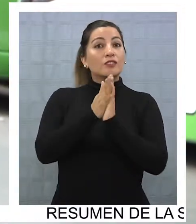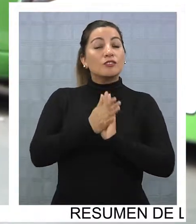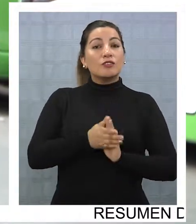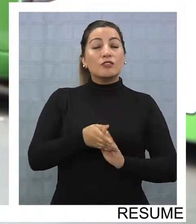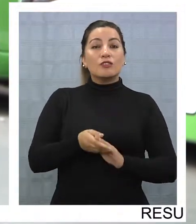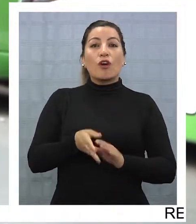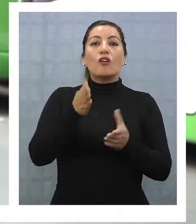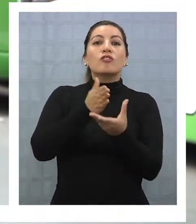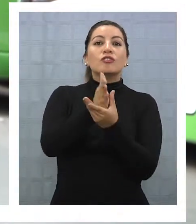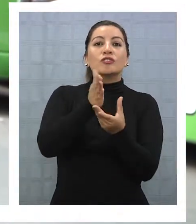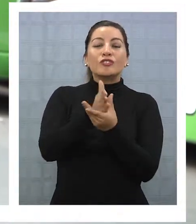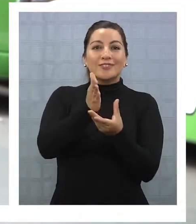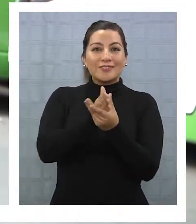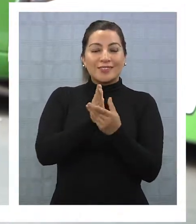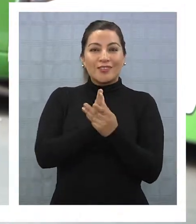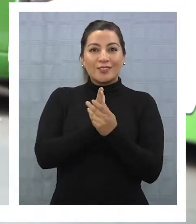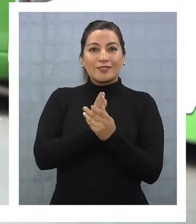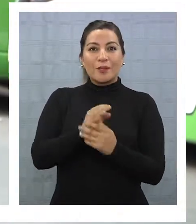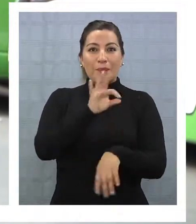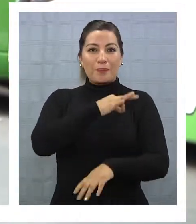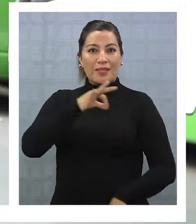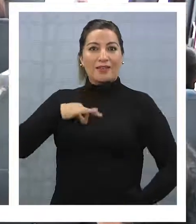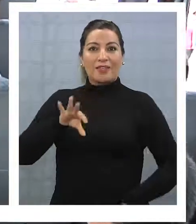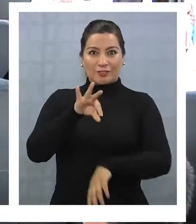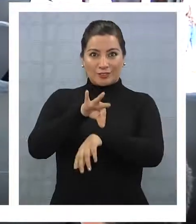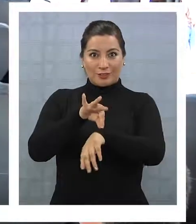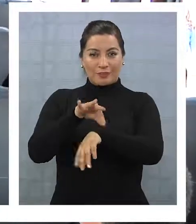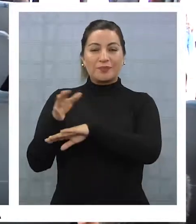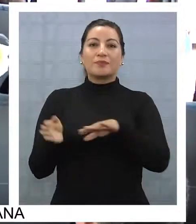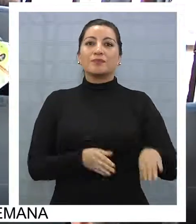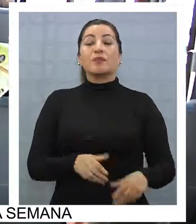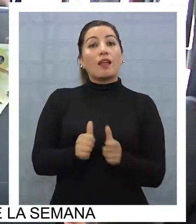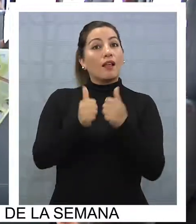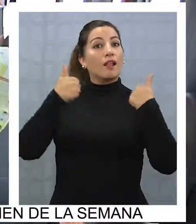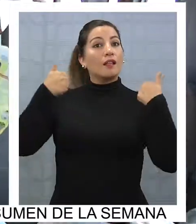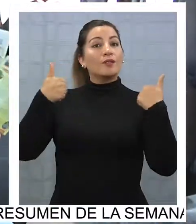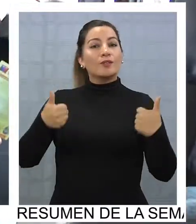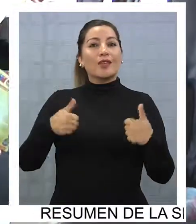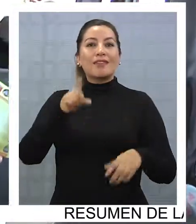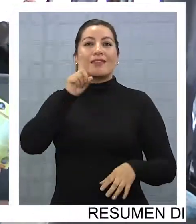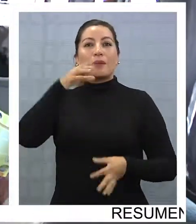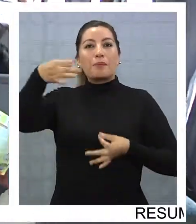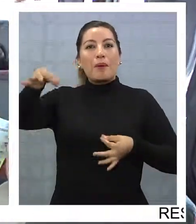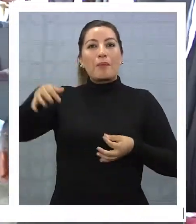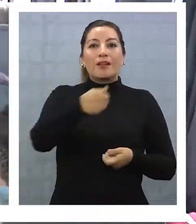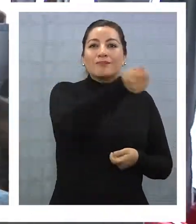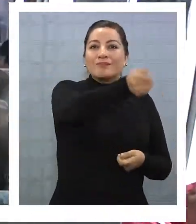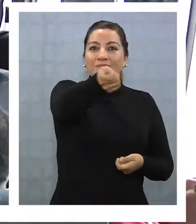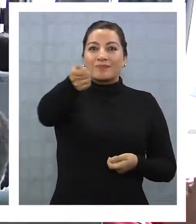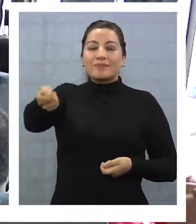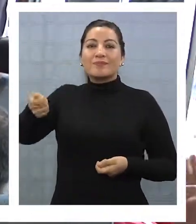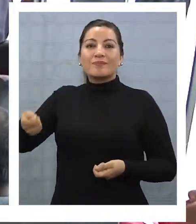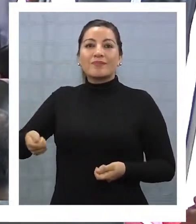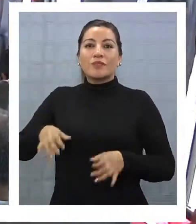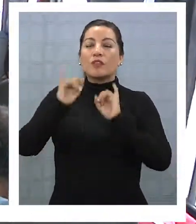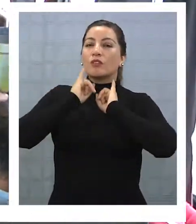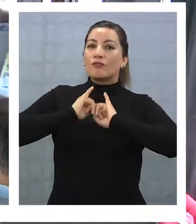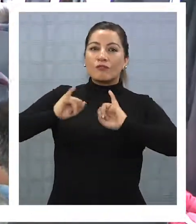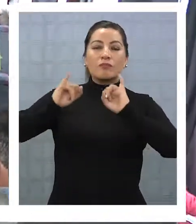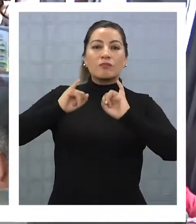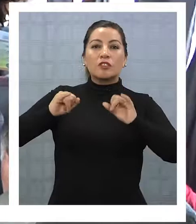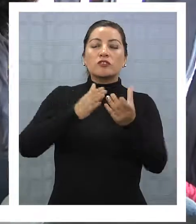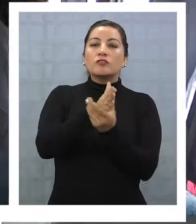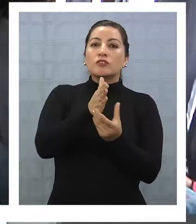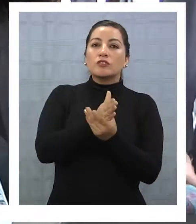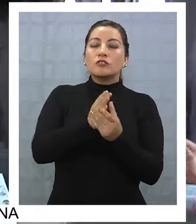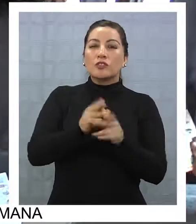recomendaciones que ha hecho el Ministerio de Salud. Las autoridades entregaron volantes con recomendaciones referidas al consumo de